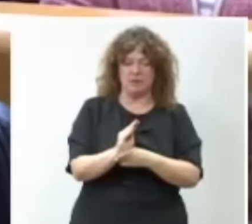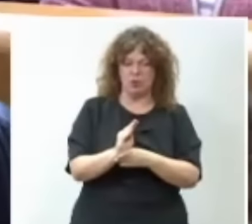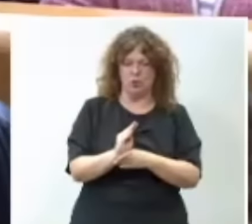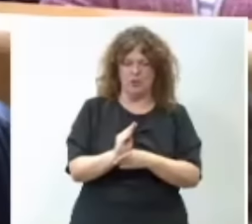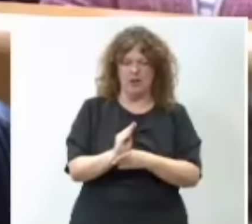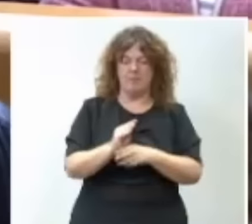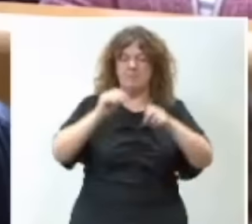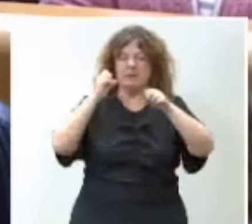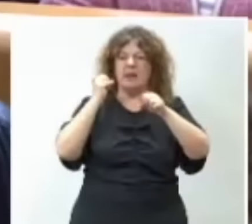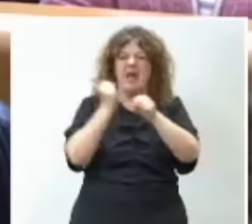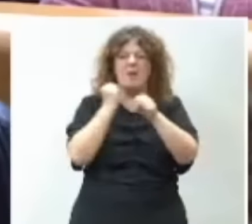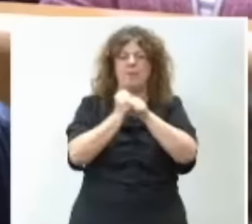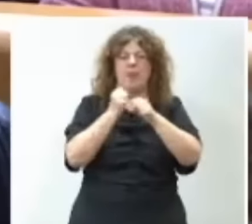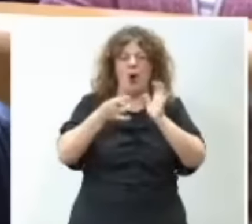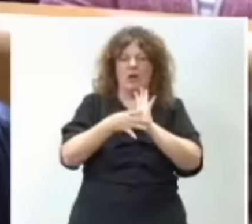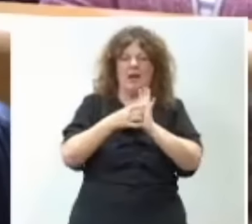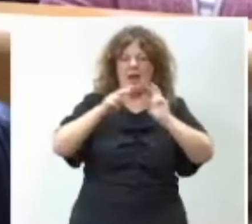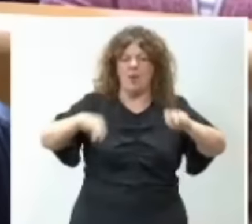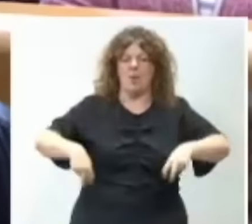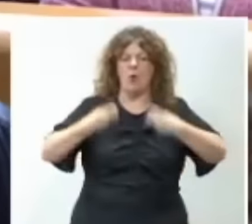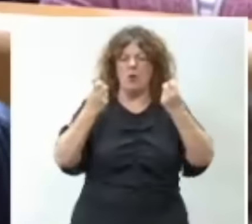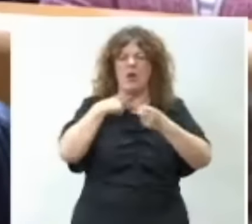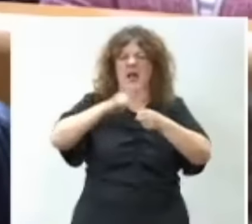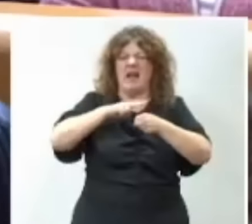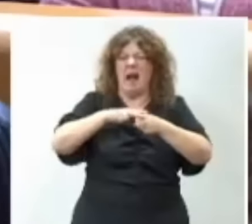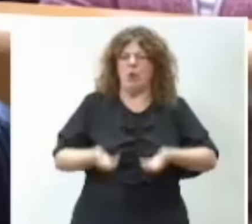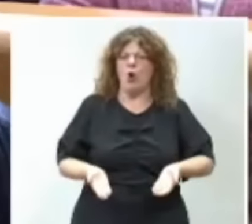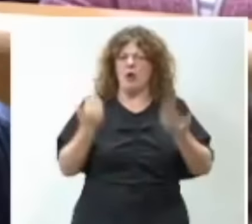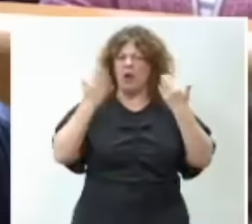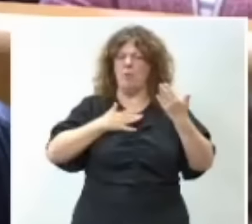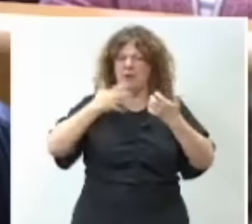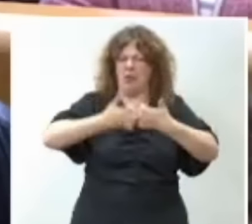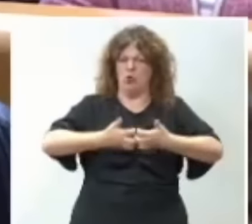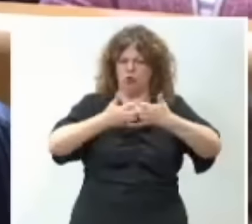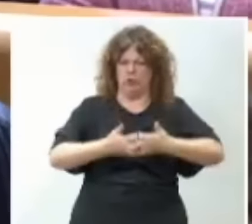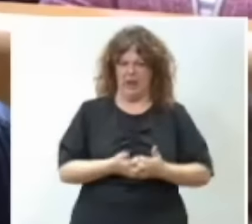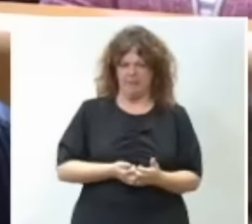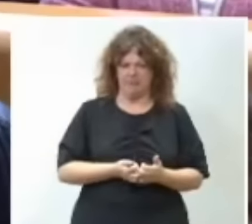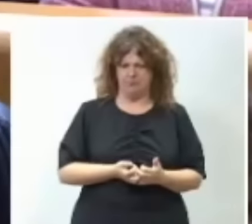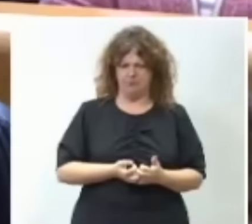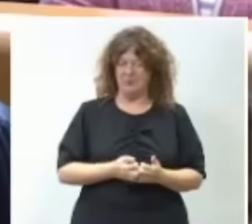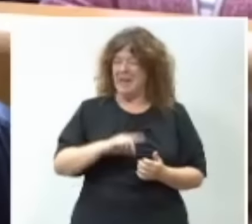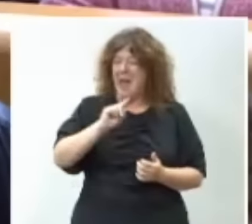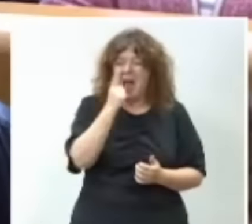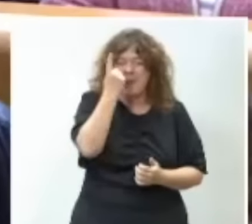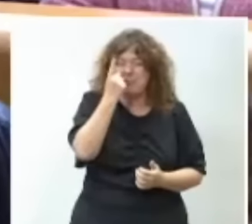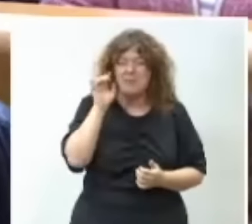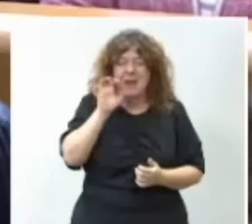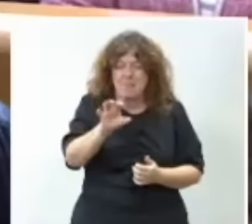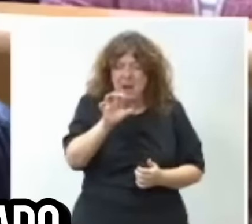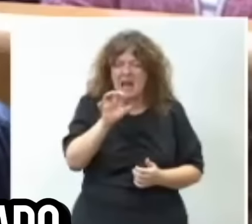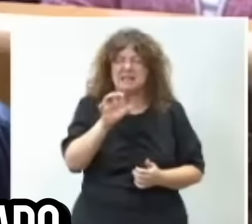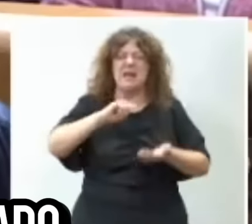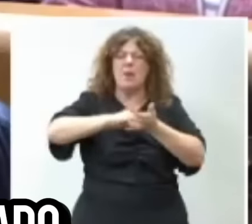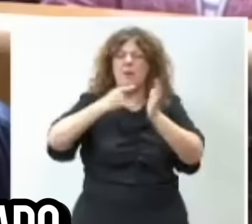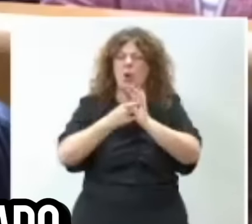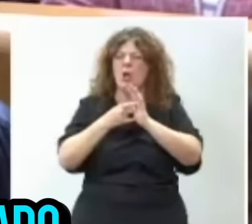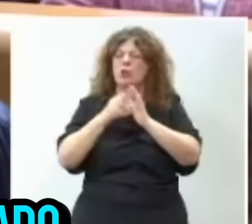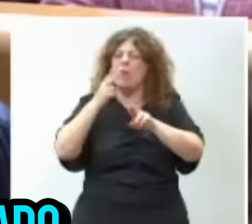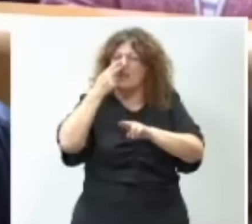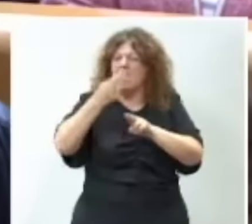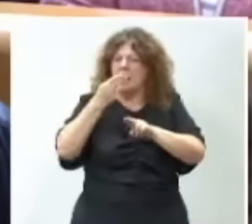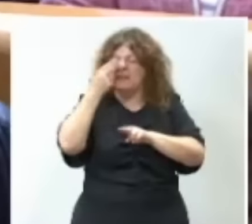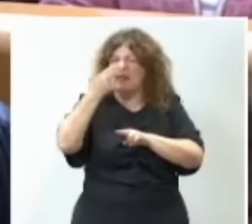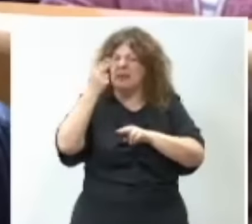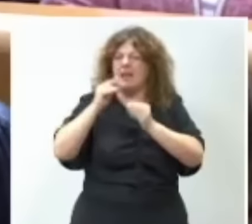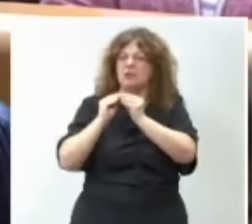empleo, de calidad y de modernización y descarbonización de nuestra industria. Somos el primer país en proyectos de interés comunitario